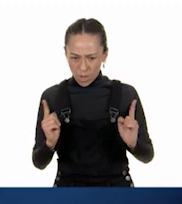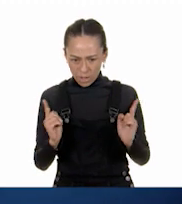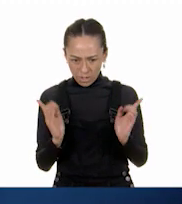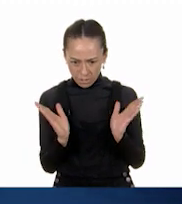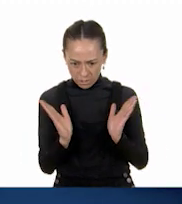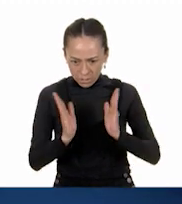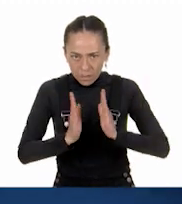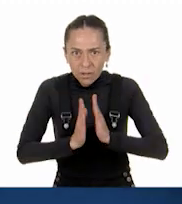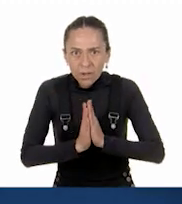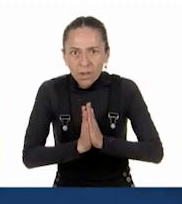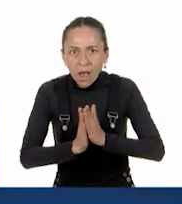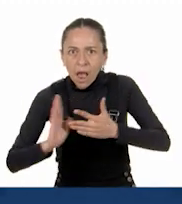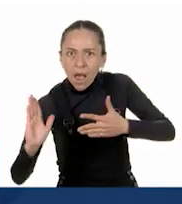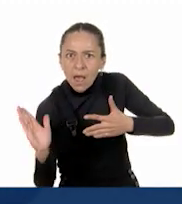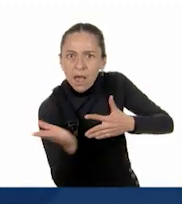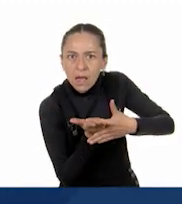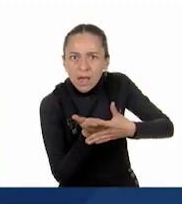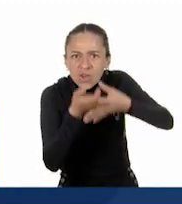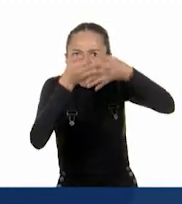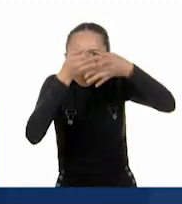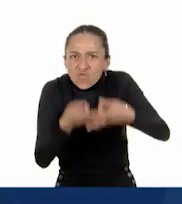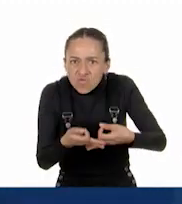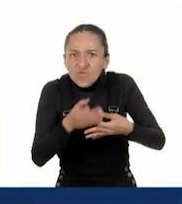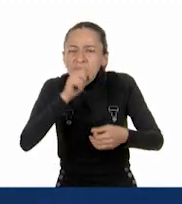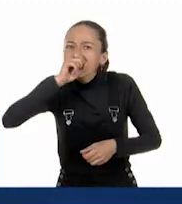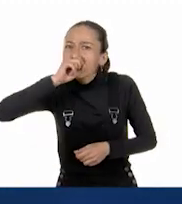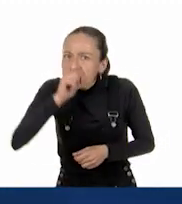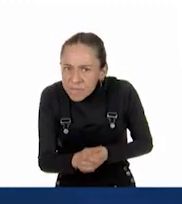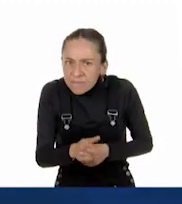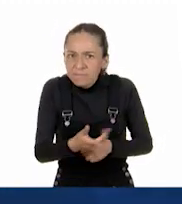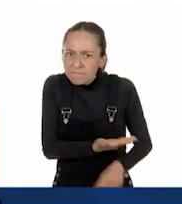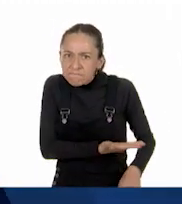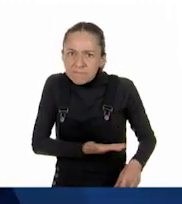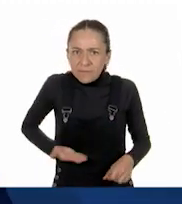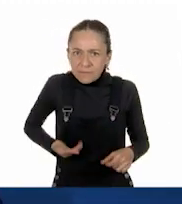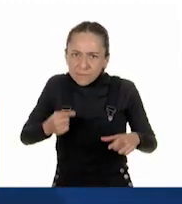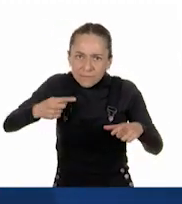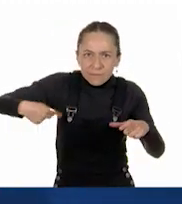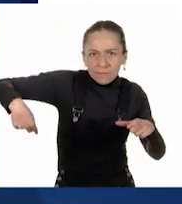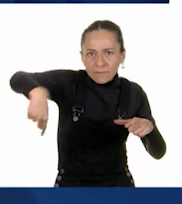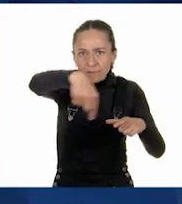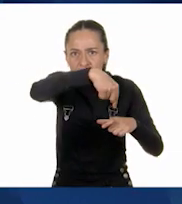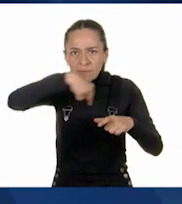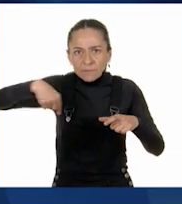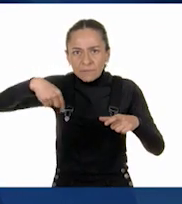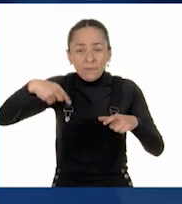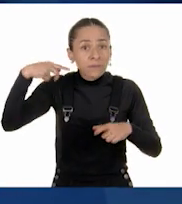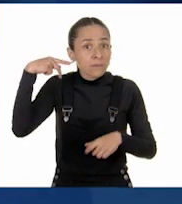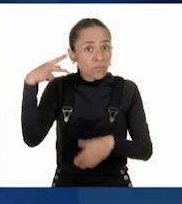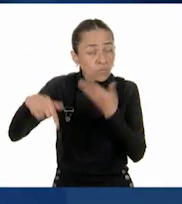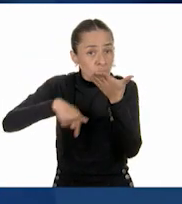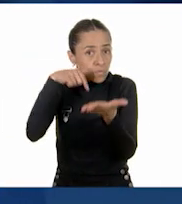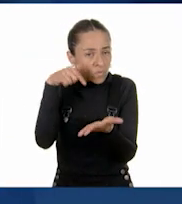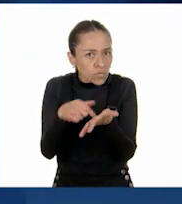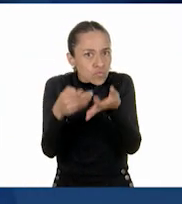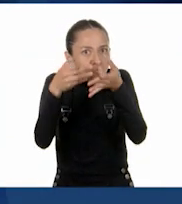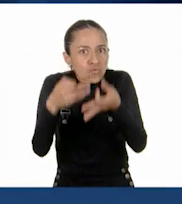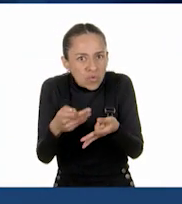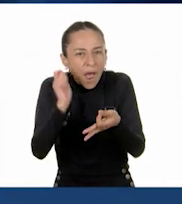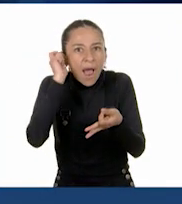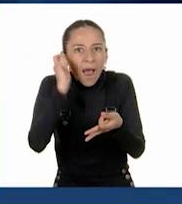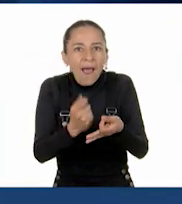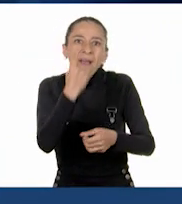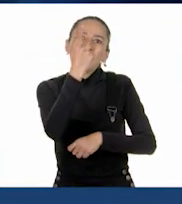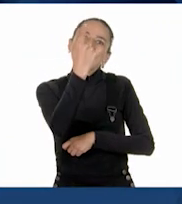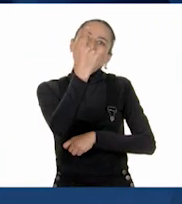Entonces, el punto donde se encuentra Juan es un medio. Y